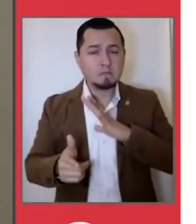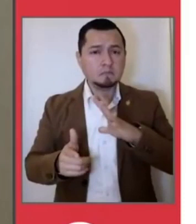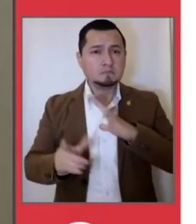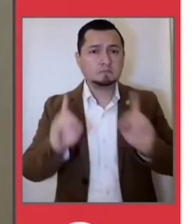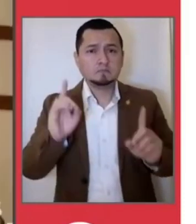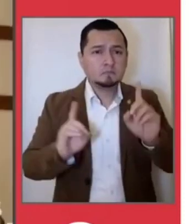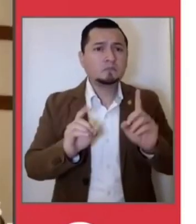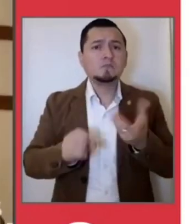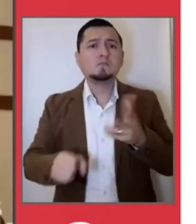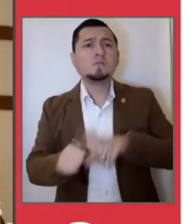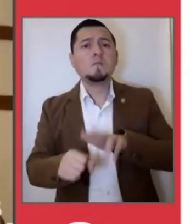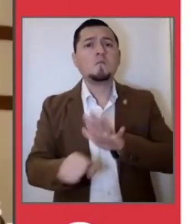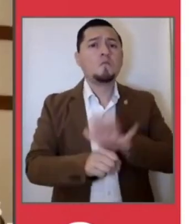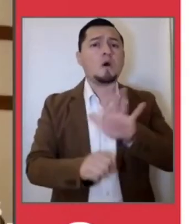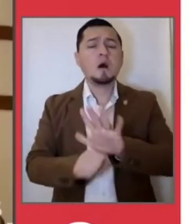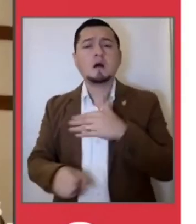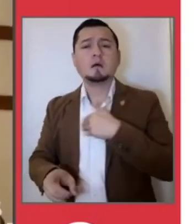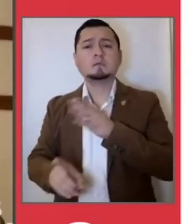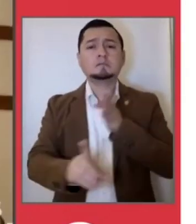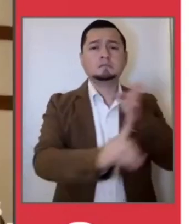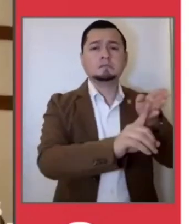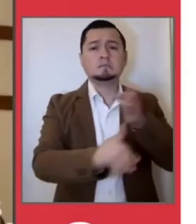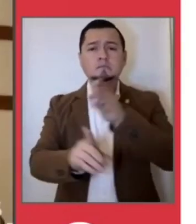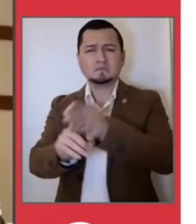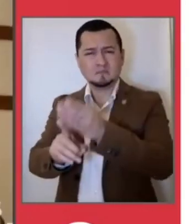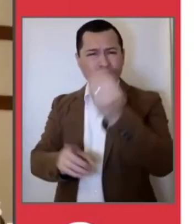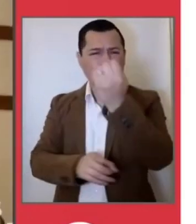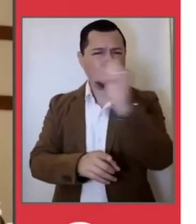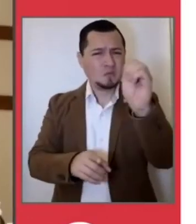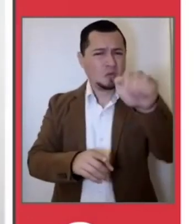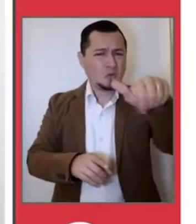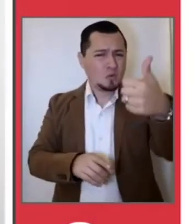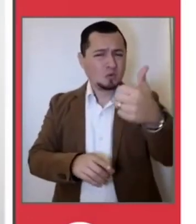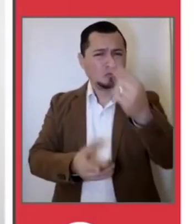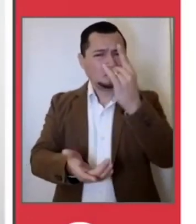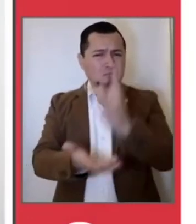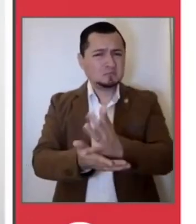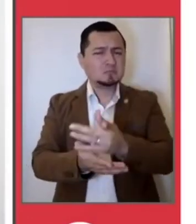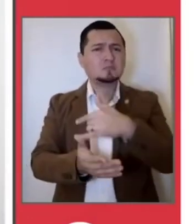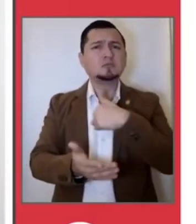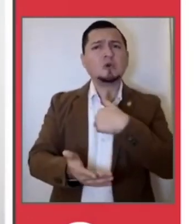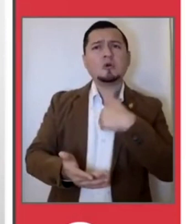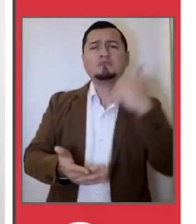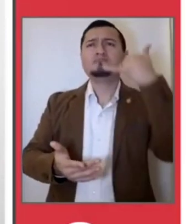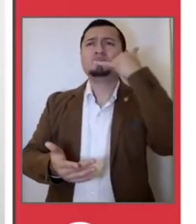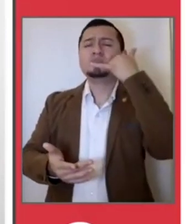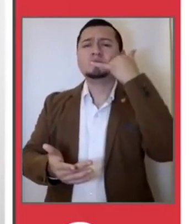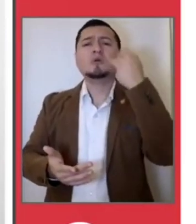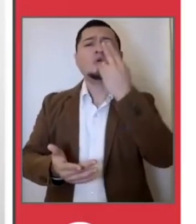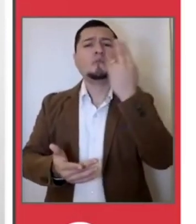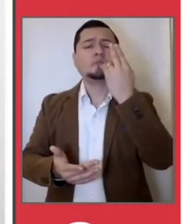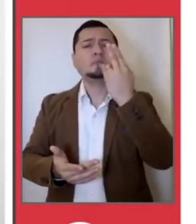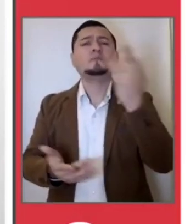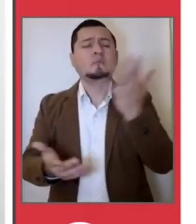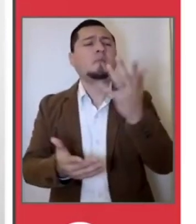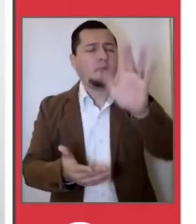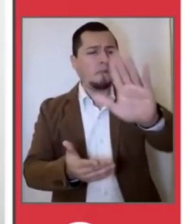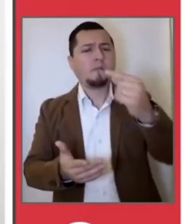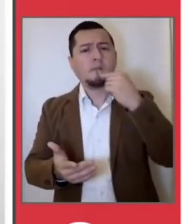de a qué hospital ir, llame al 911. Ahí está la información disponible, ahí podemos asesorarlos en este sentido.